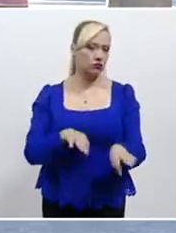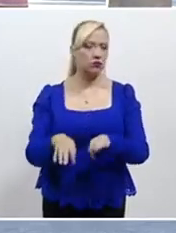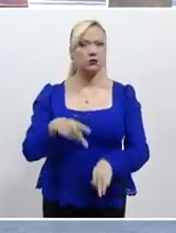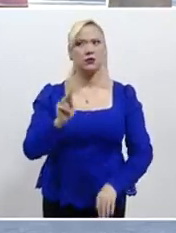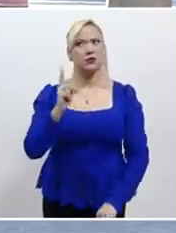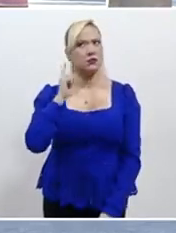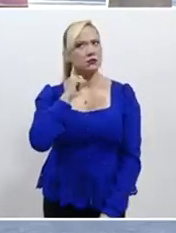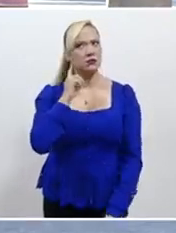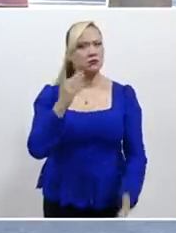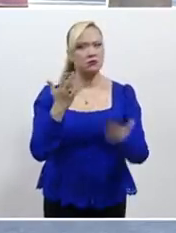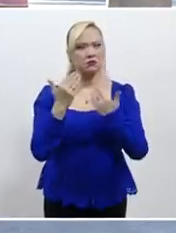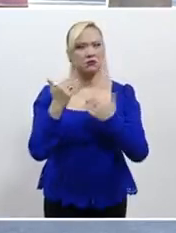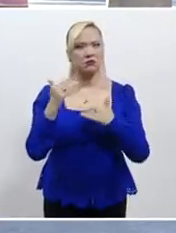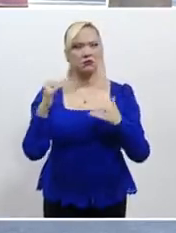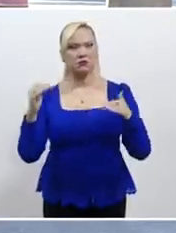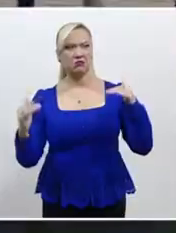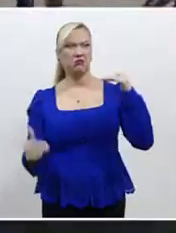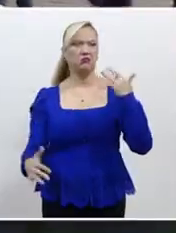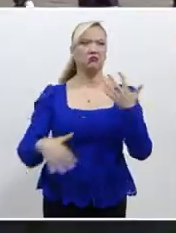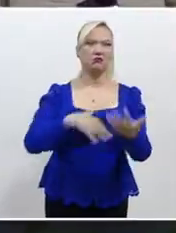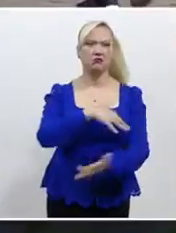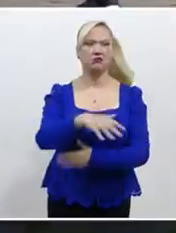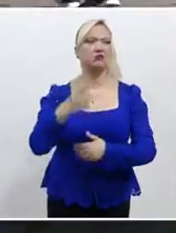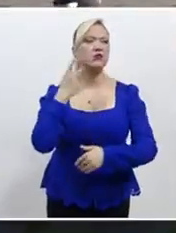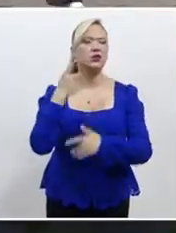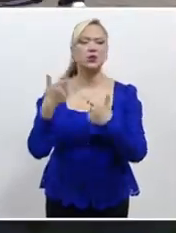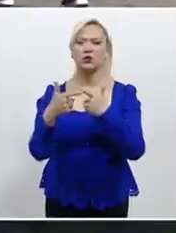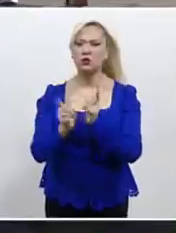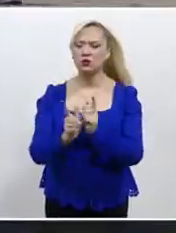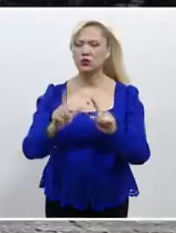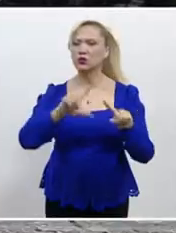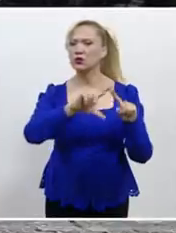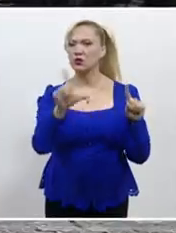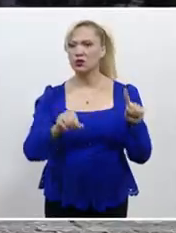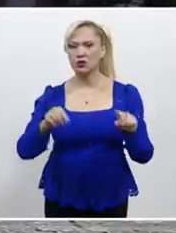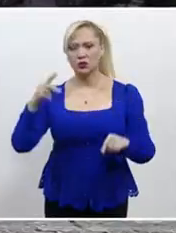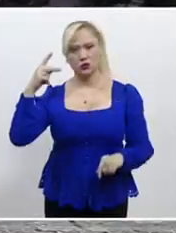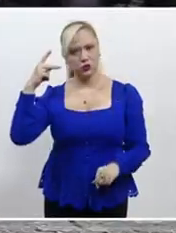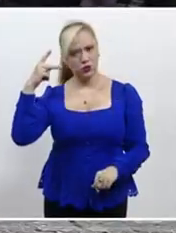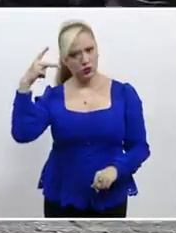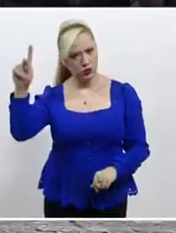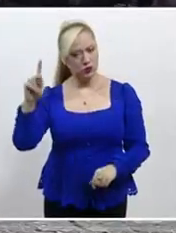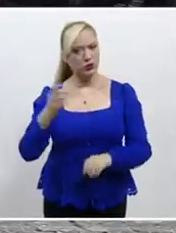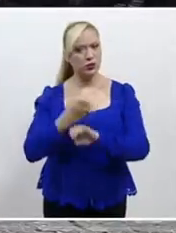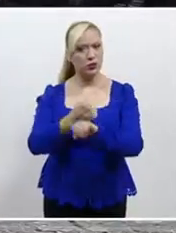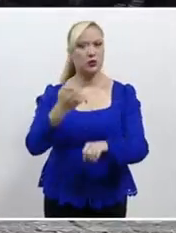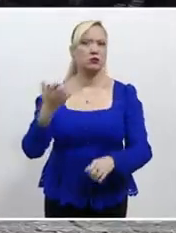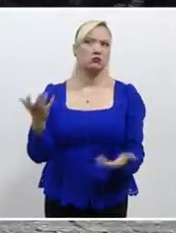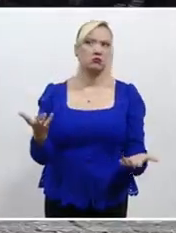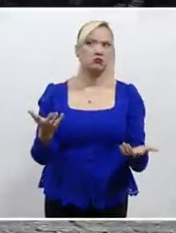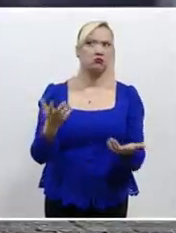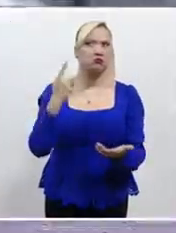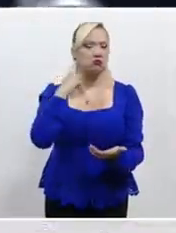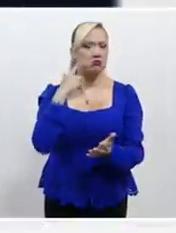a generar un desequilibrio entre partidos locales y nacionales o que viole el principio de austeridad.